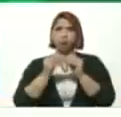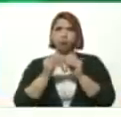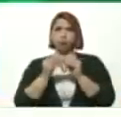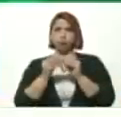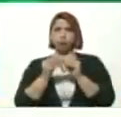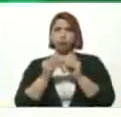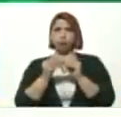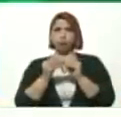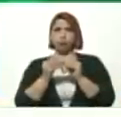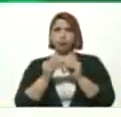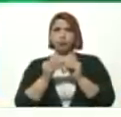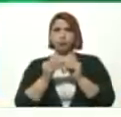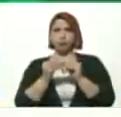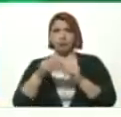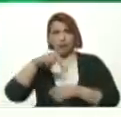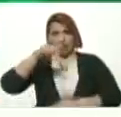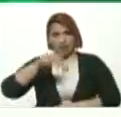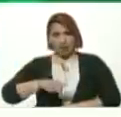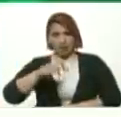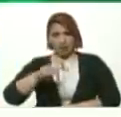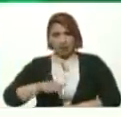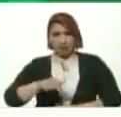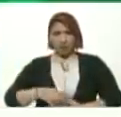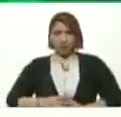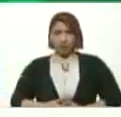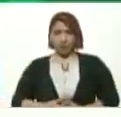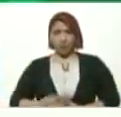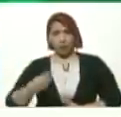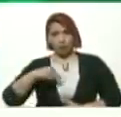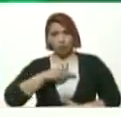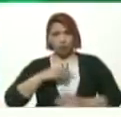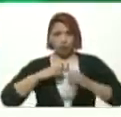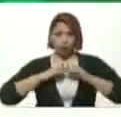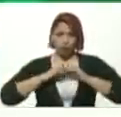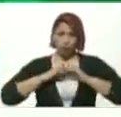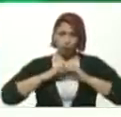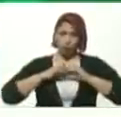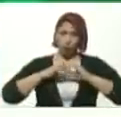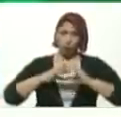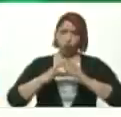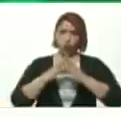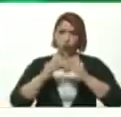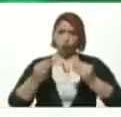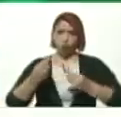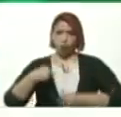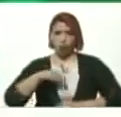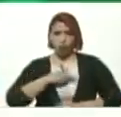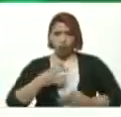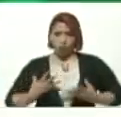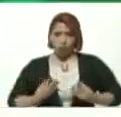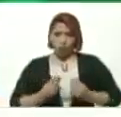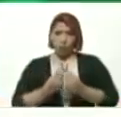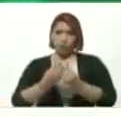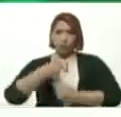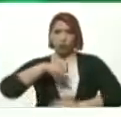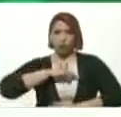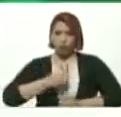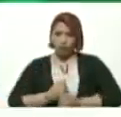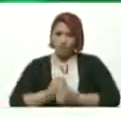Así que Desde aquí Desde nuestro corazón Toda nuestra compañía Todo nuestro amor